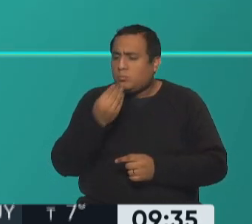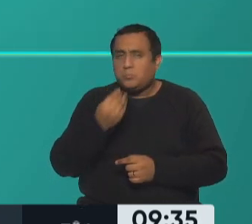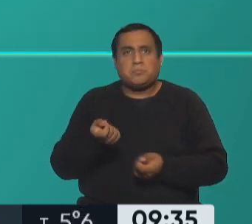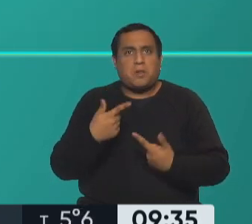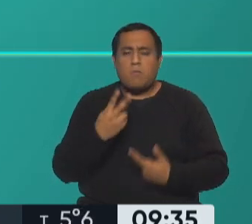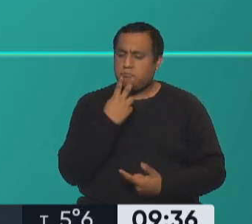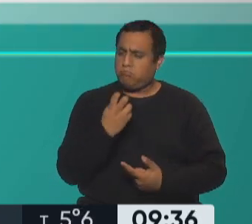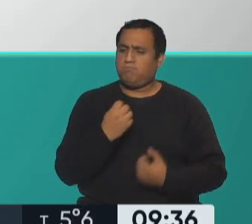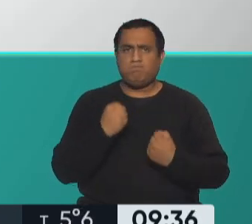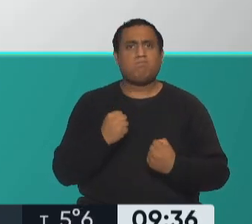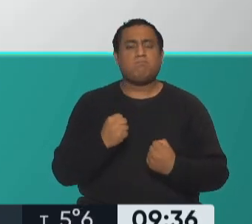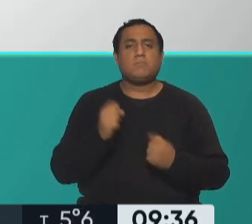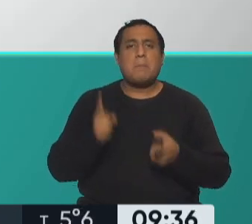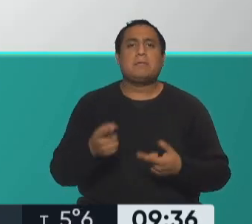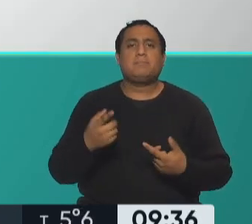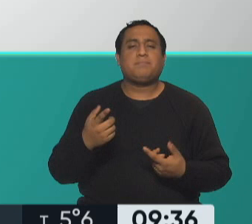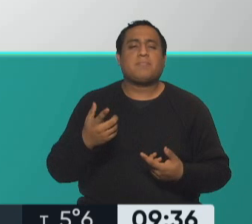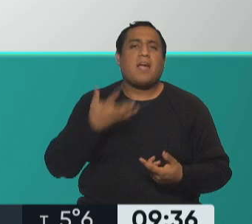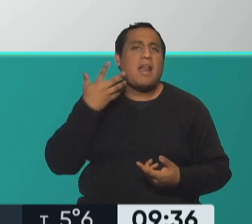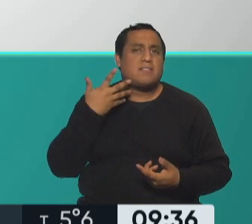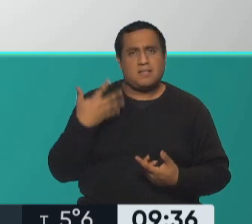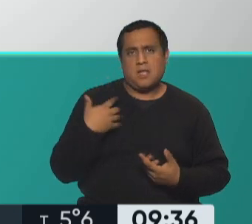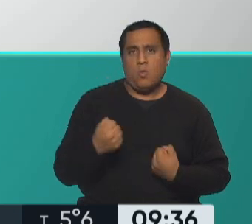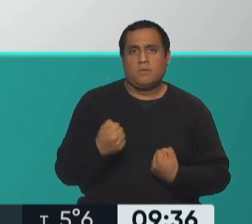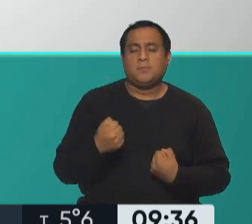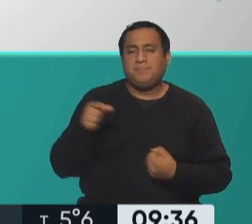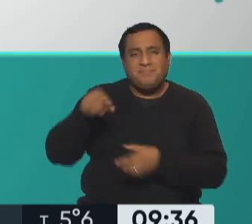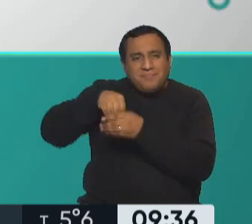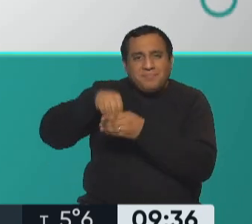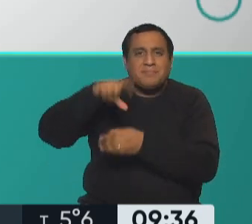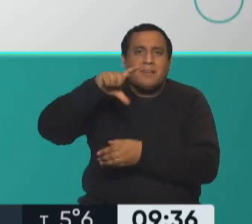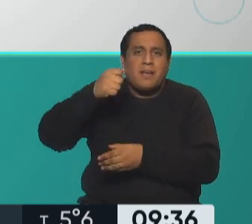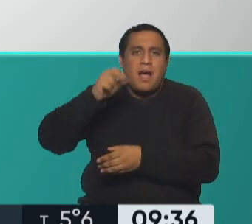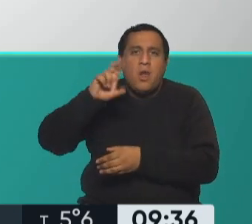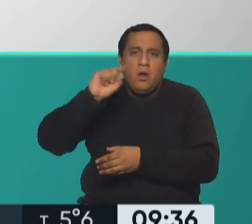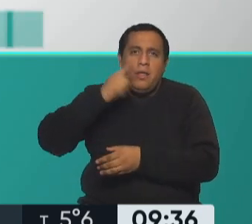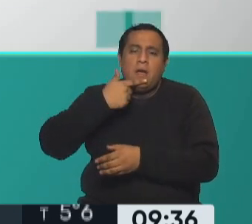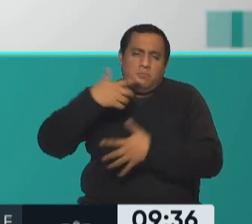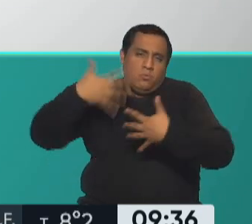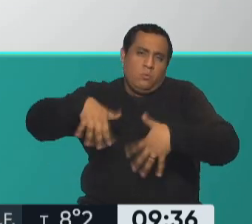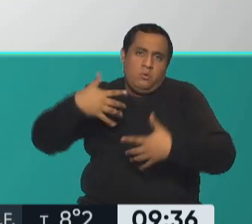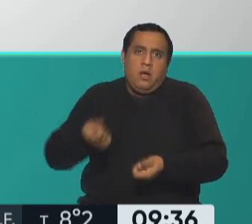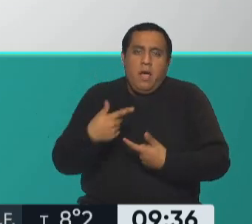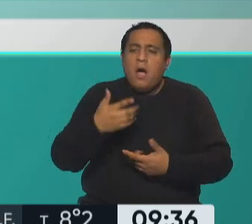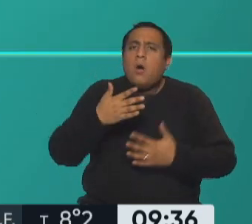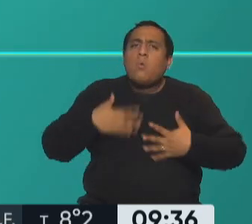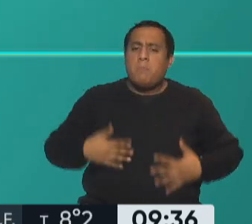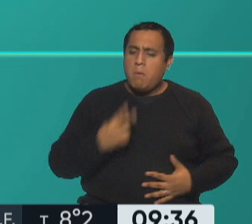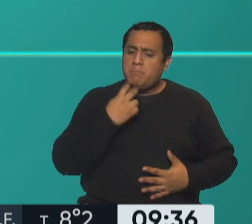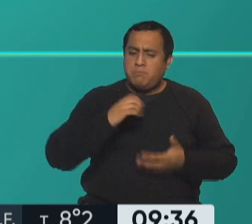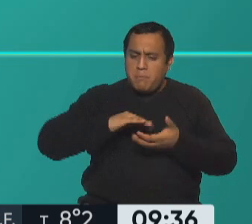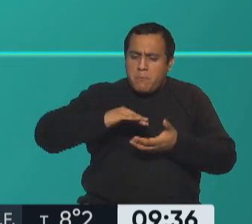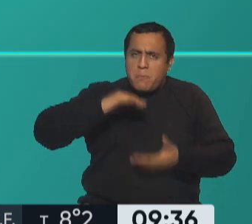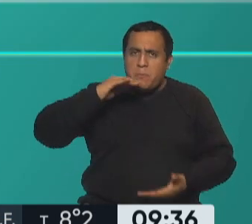saludables, porque al tener, al ser alimentos que tienen alto contenido calórico, nos brindan energía para nuestras actividades. Pero